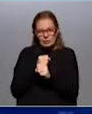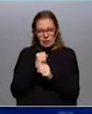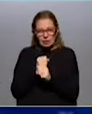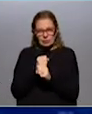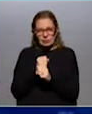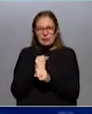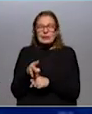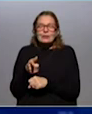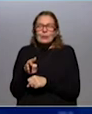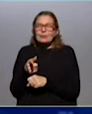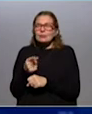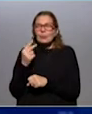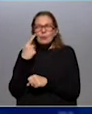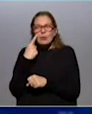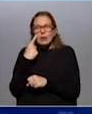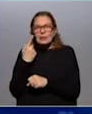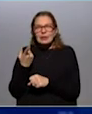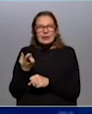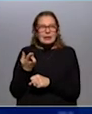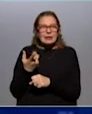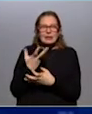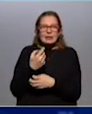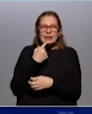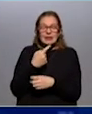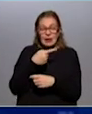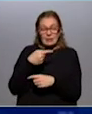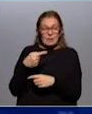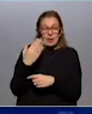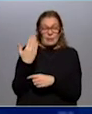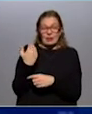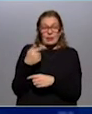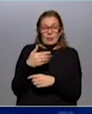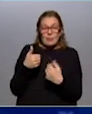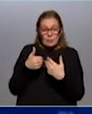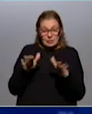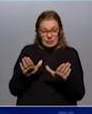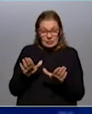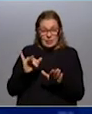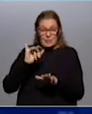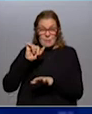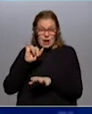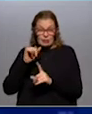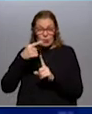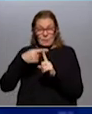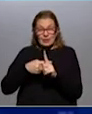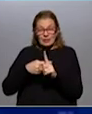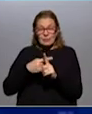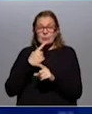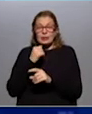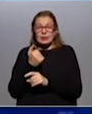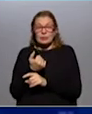Y no, eso probablemente sea indicativo, que también fue lo que vimos la semana pasada, de que a partir del mes de mayo, las medidas de